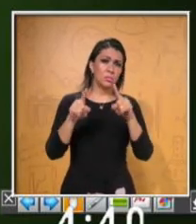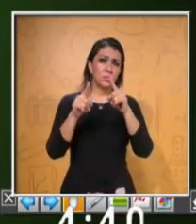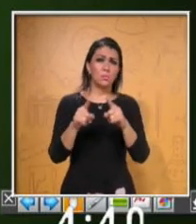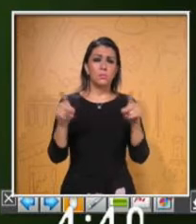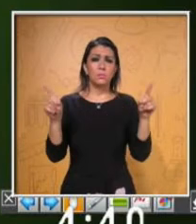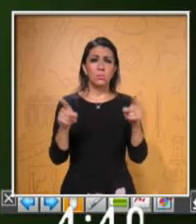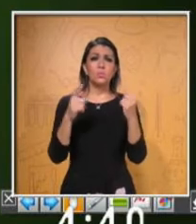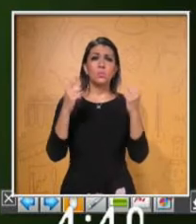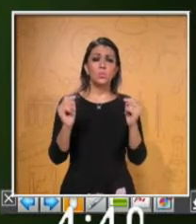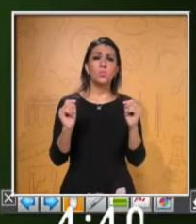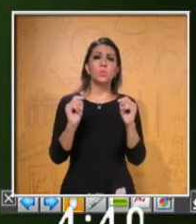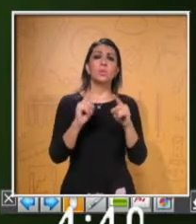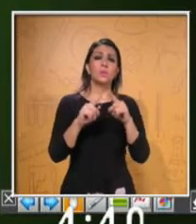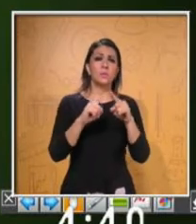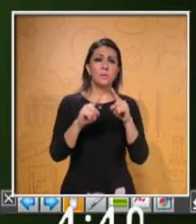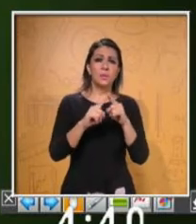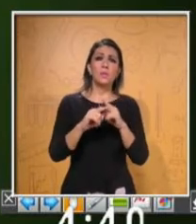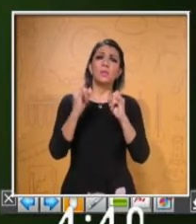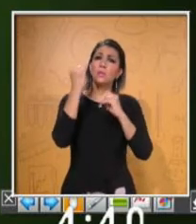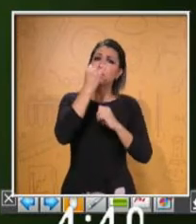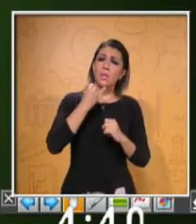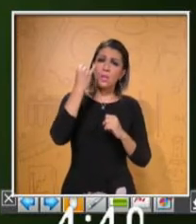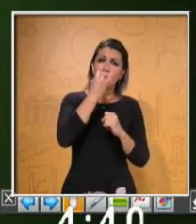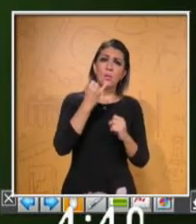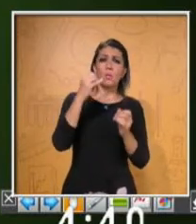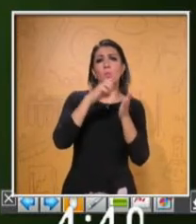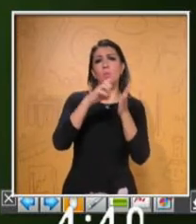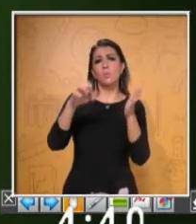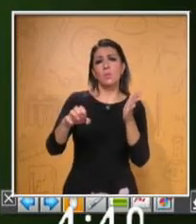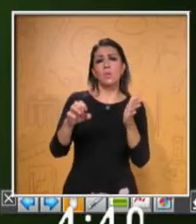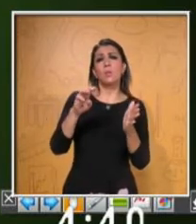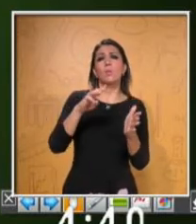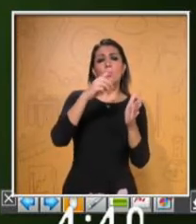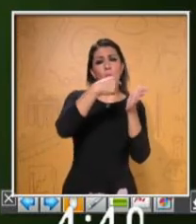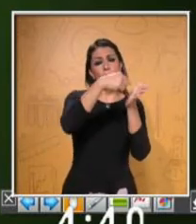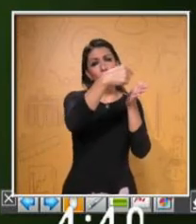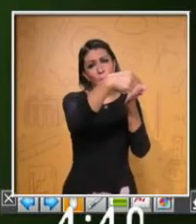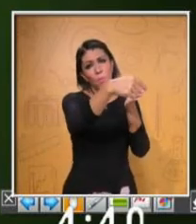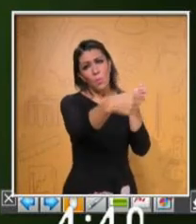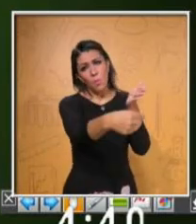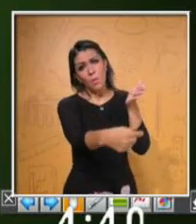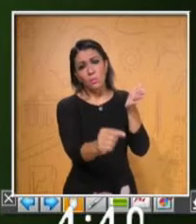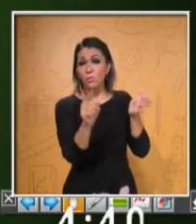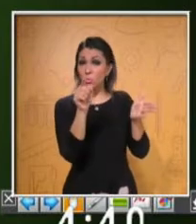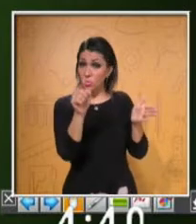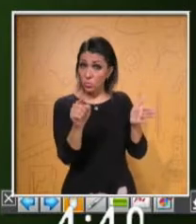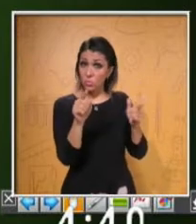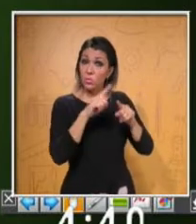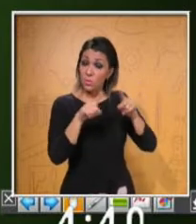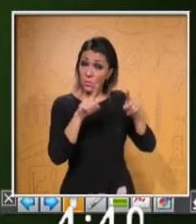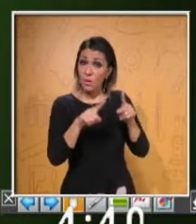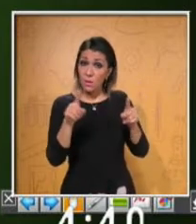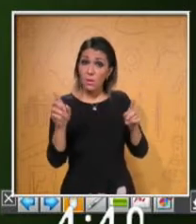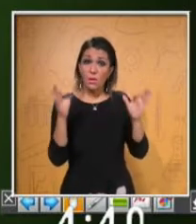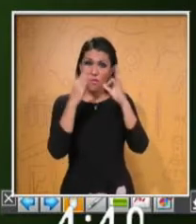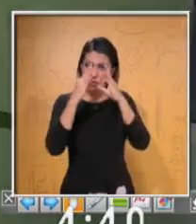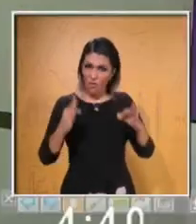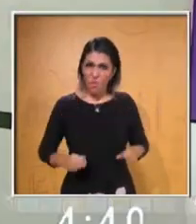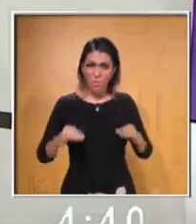La bachata, Baroque, Big Band, Bossa Nova, Blues, Ballads. ¿Alguna vez has escuchado estos tipos de música?